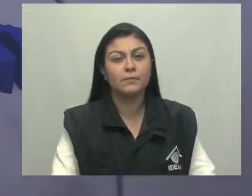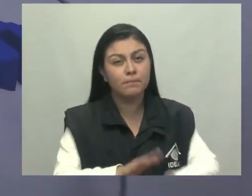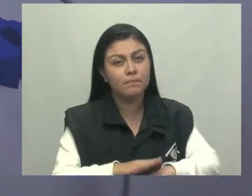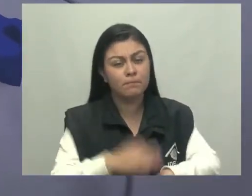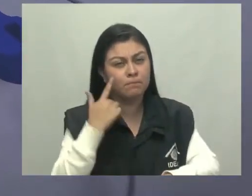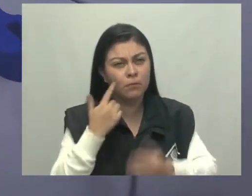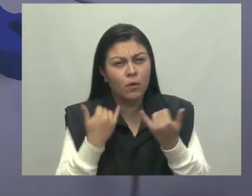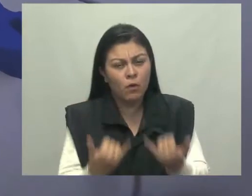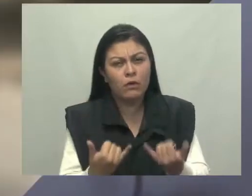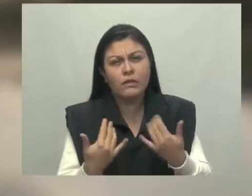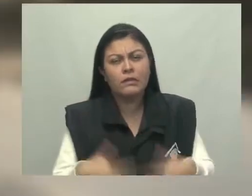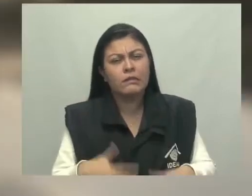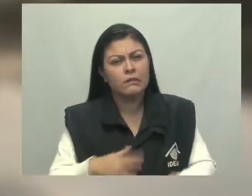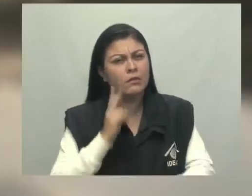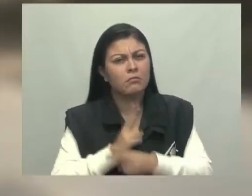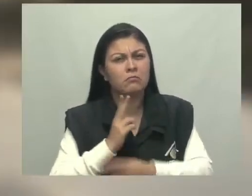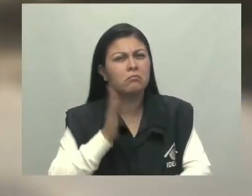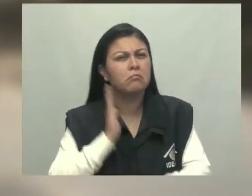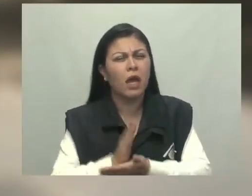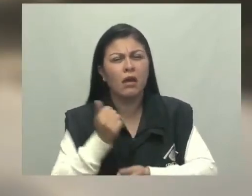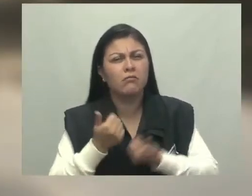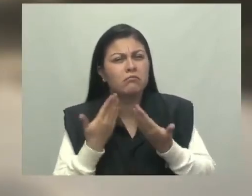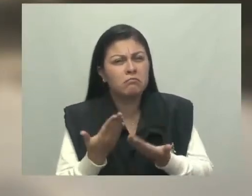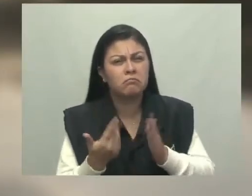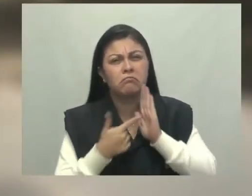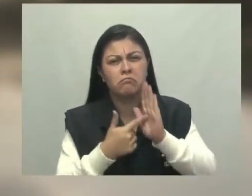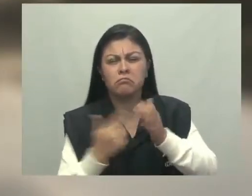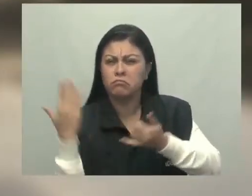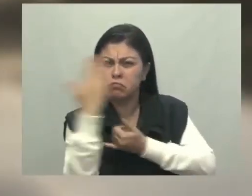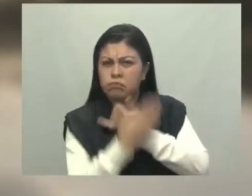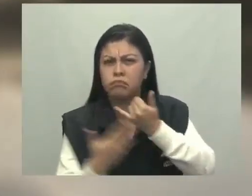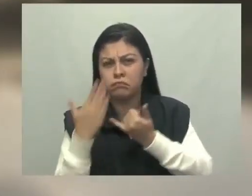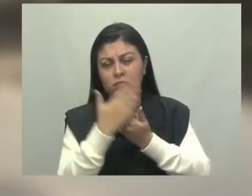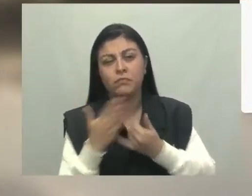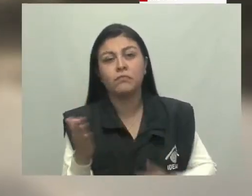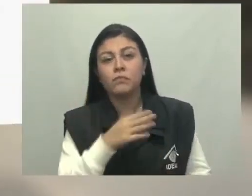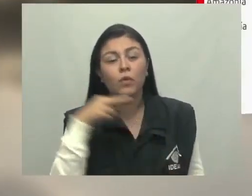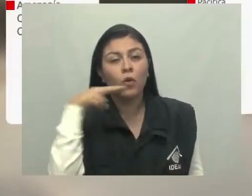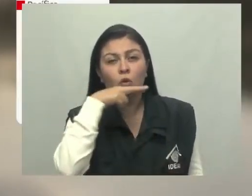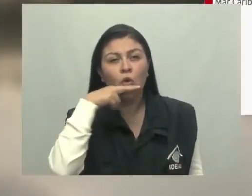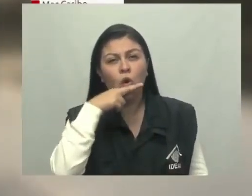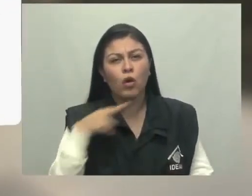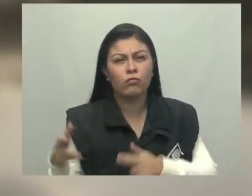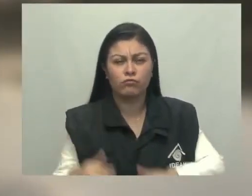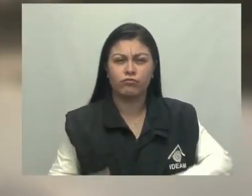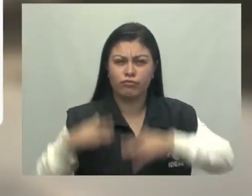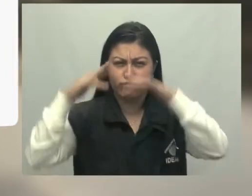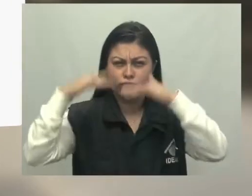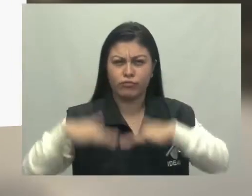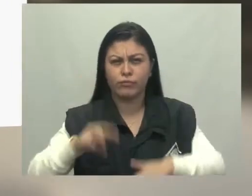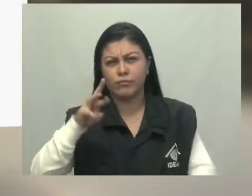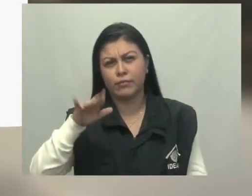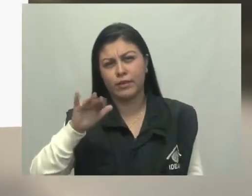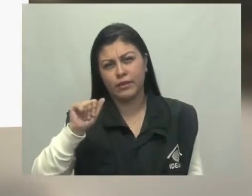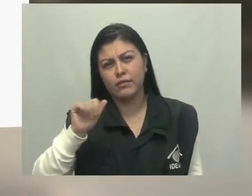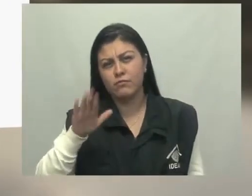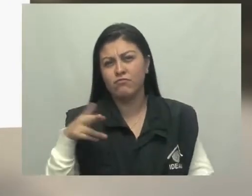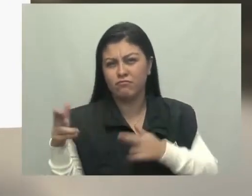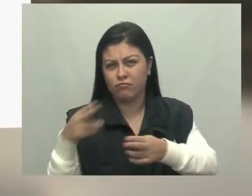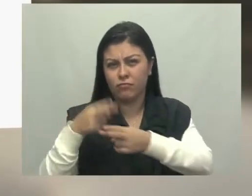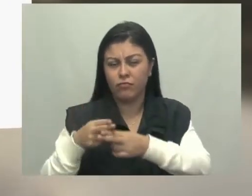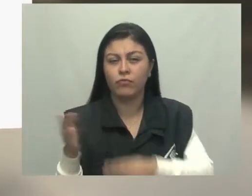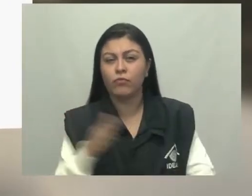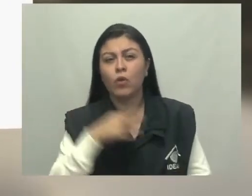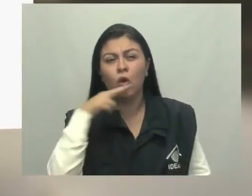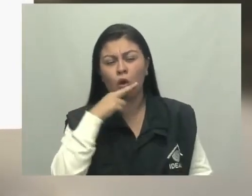Ahora, mucha atención a las principales alertas para hoy a nivel nacional. Alerta roja por crecientes en el río Mira. Alerta roja por alta